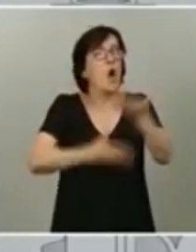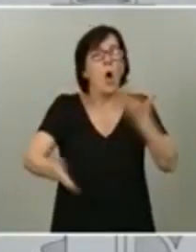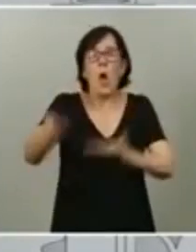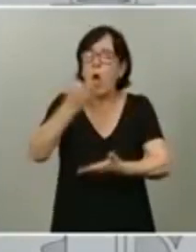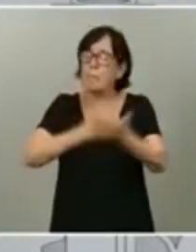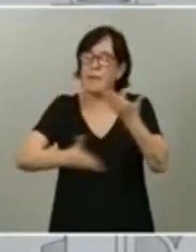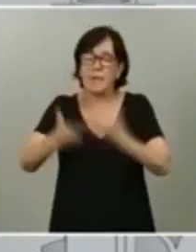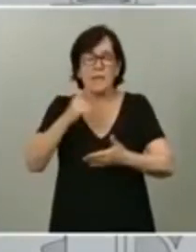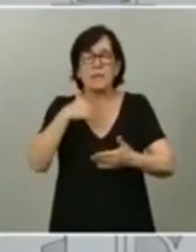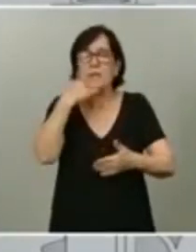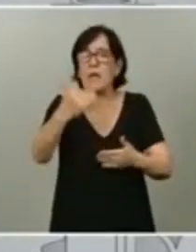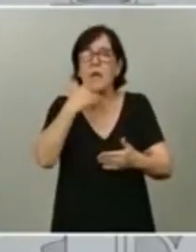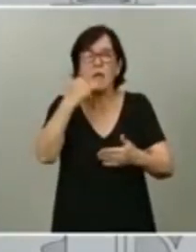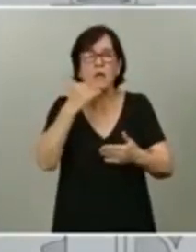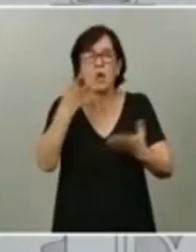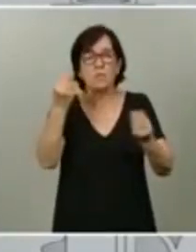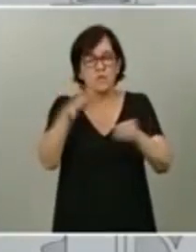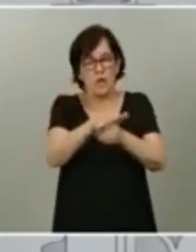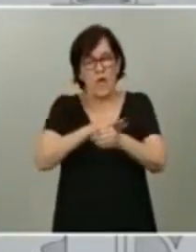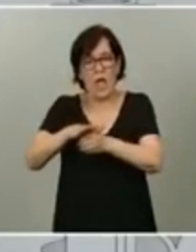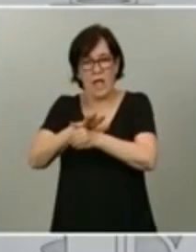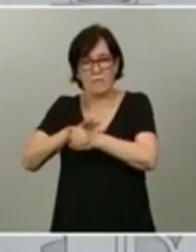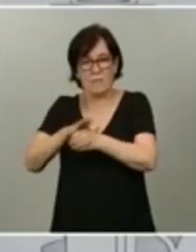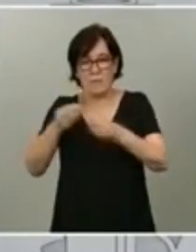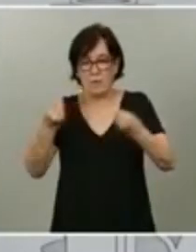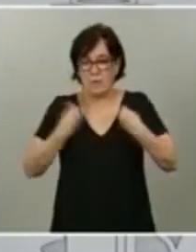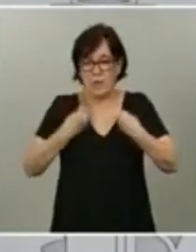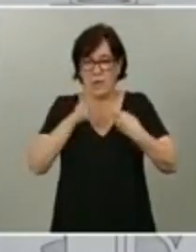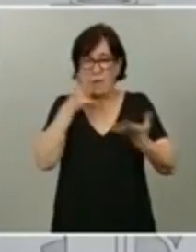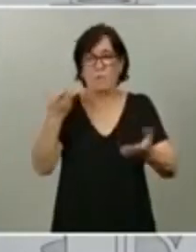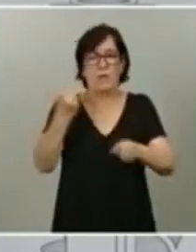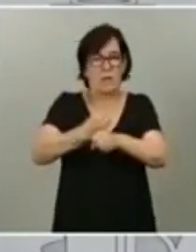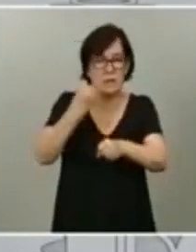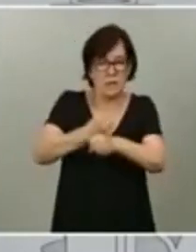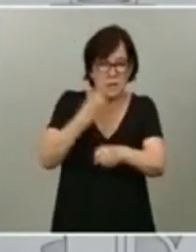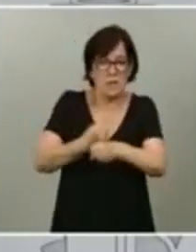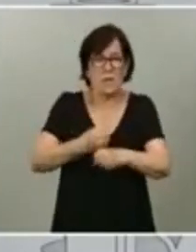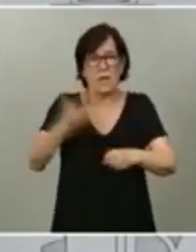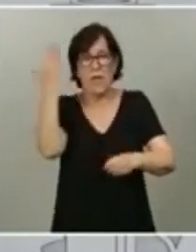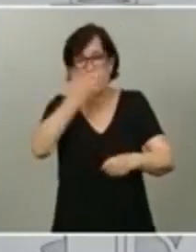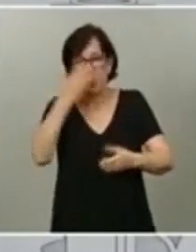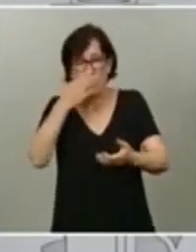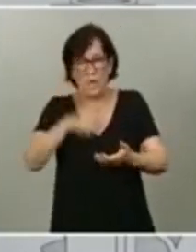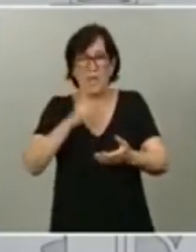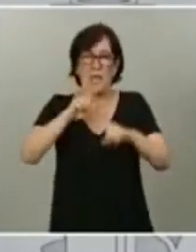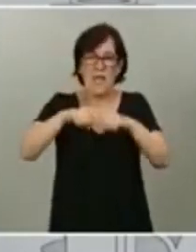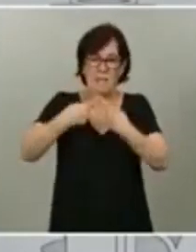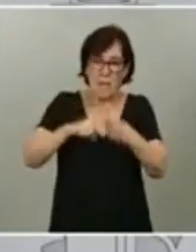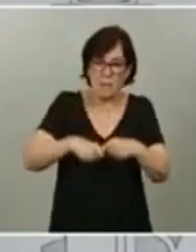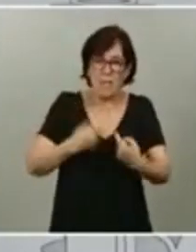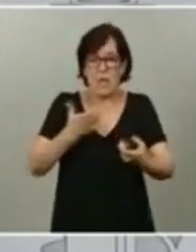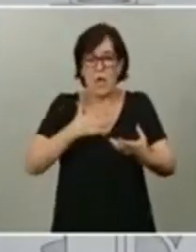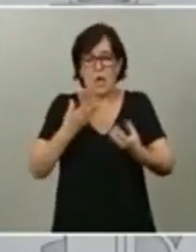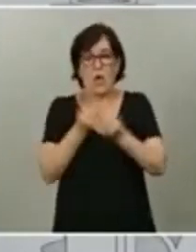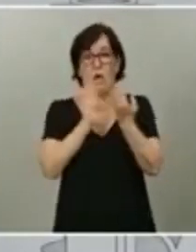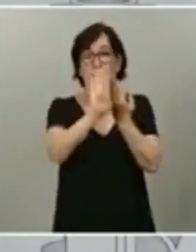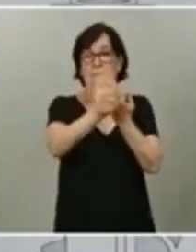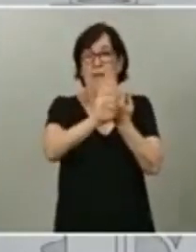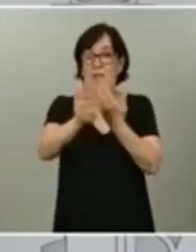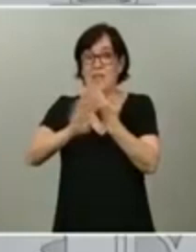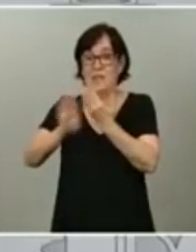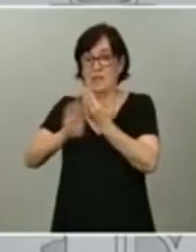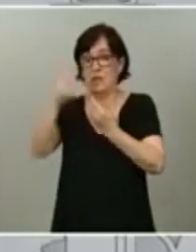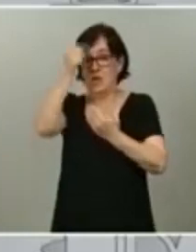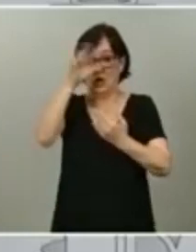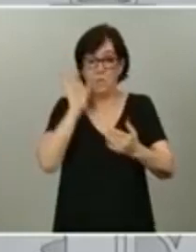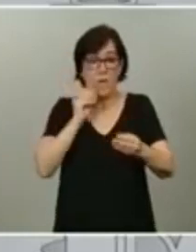algo que hacemos en muchos ámbitos de la vida, si lo pensamos. Lo hacemos en el trabajo, lo hacemos en la escuela, lo hacemos en la familia, lo hacemos con nuestros vecinos y vecinas y cada vez que lo